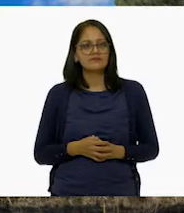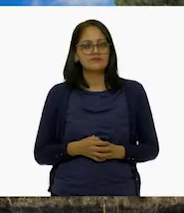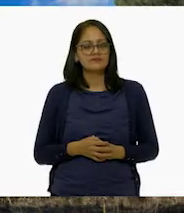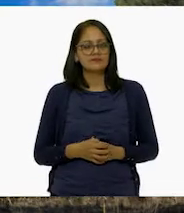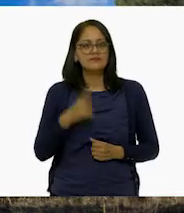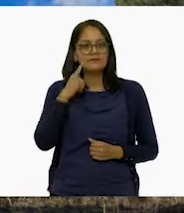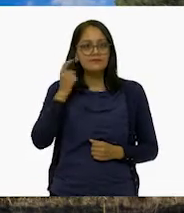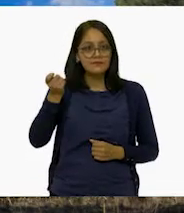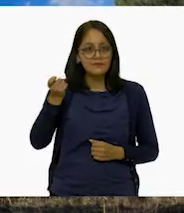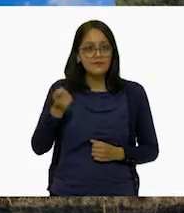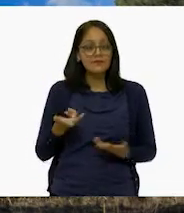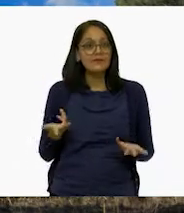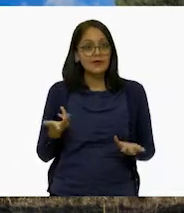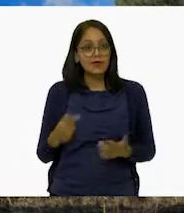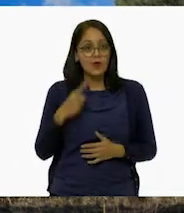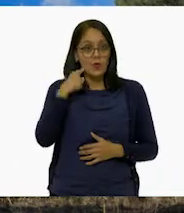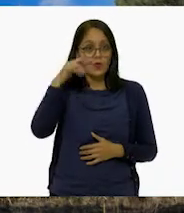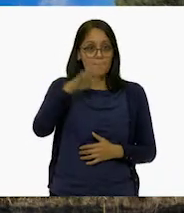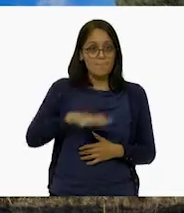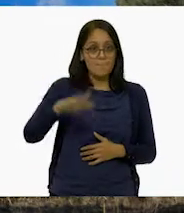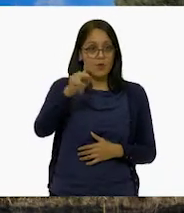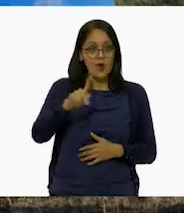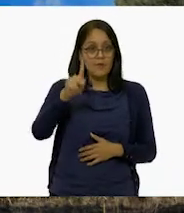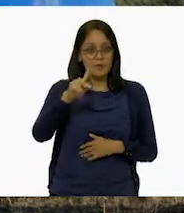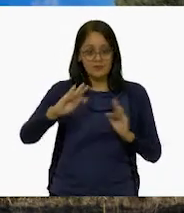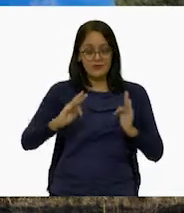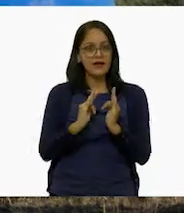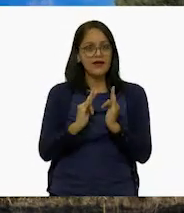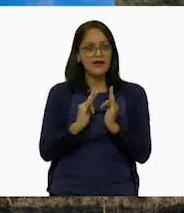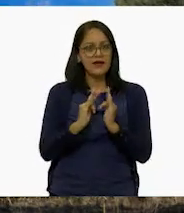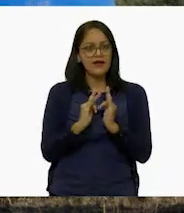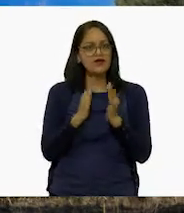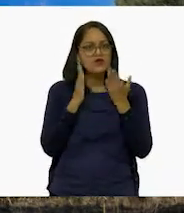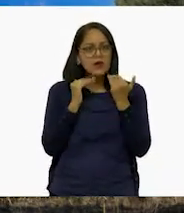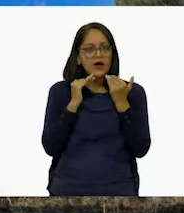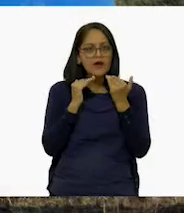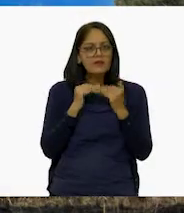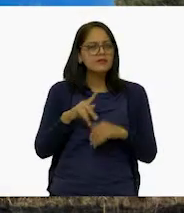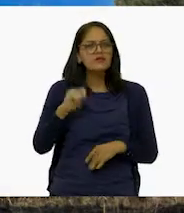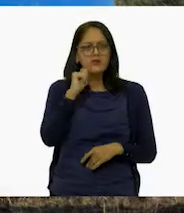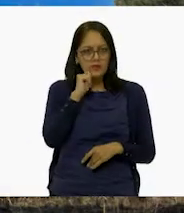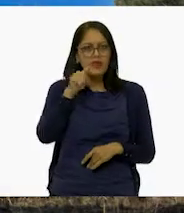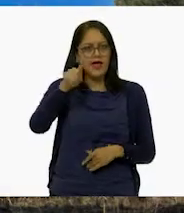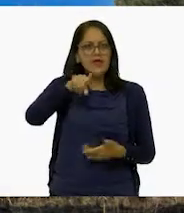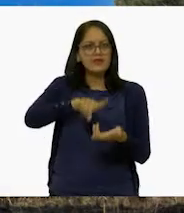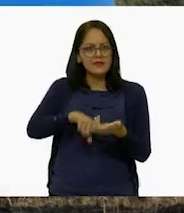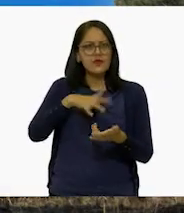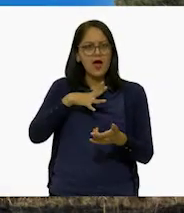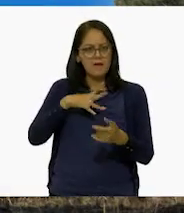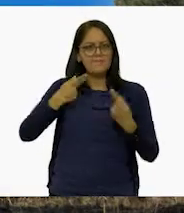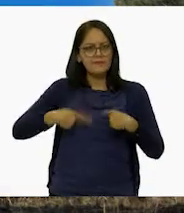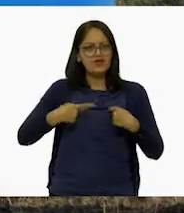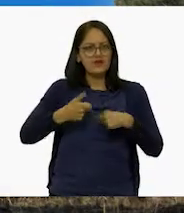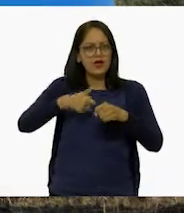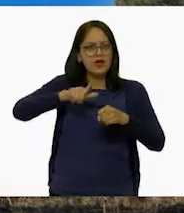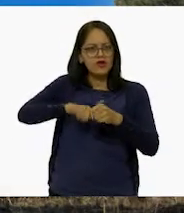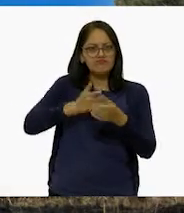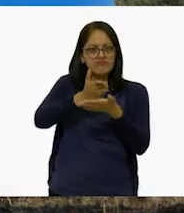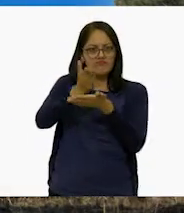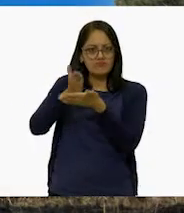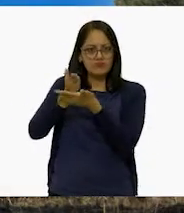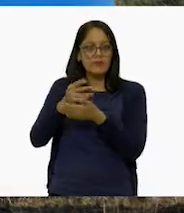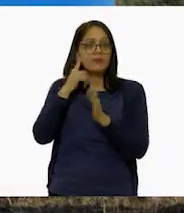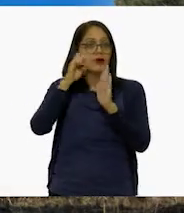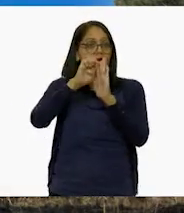Que no haya una población cercana no quiere decir que no exista influencia de la sociedad en un lugar. Por ejemplo,